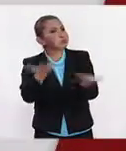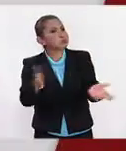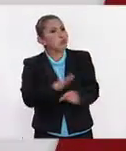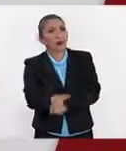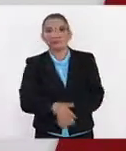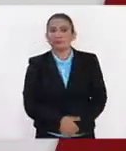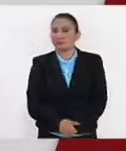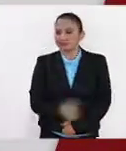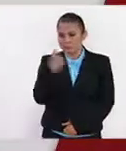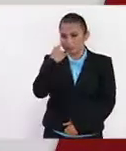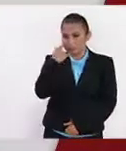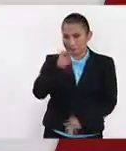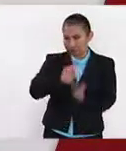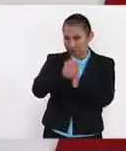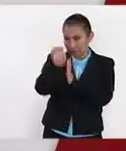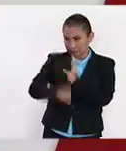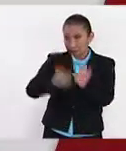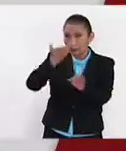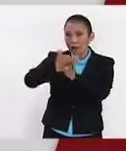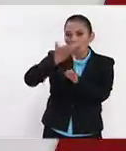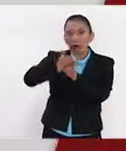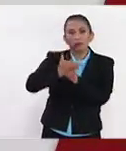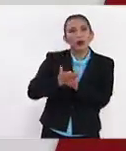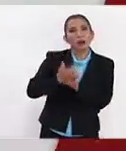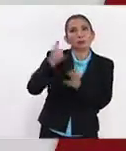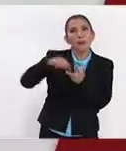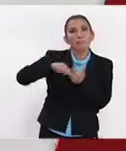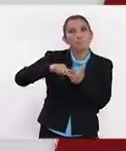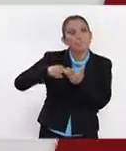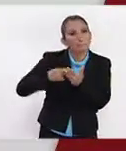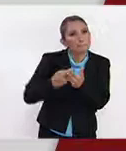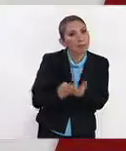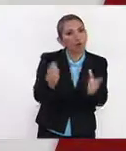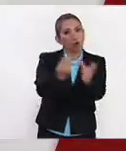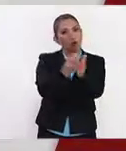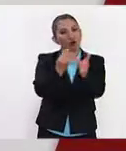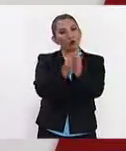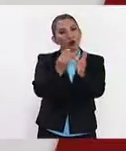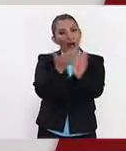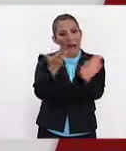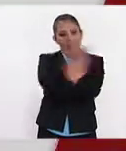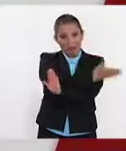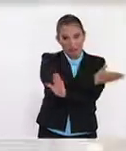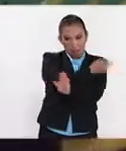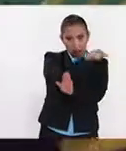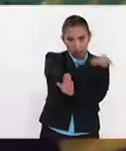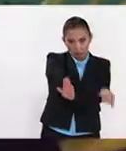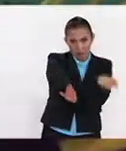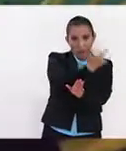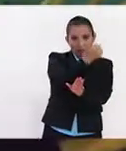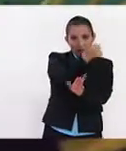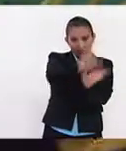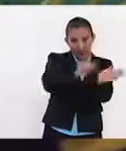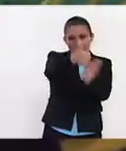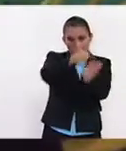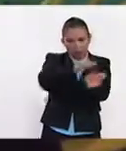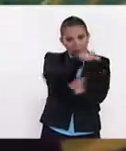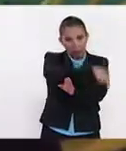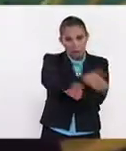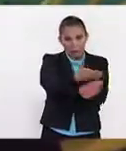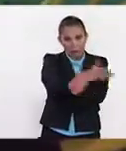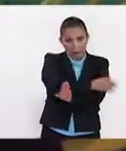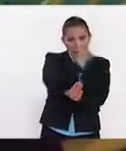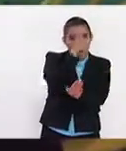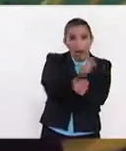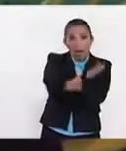Por ejemplo, estamos actualmente iniciando el curso propedéutico que se hace de manera semestral acá en este